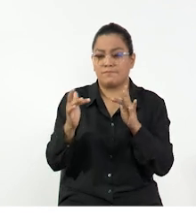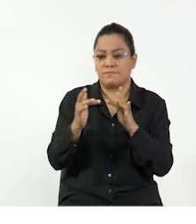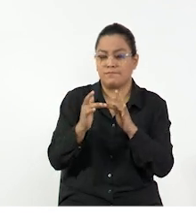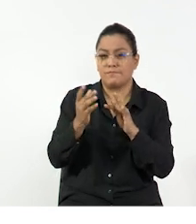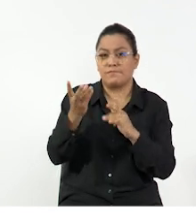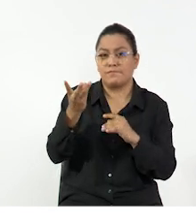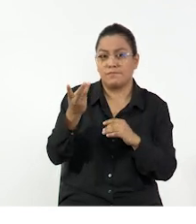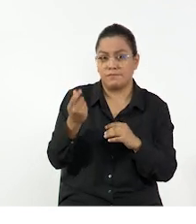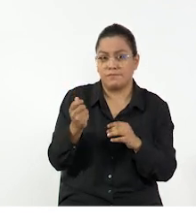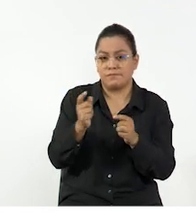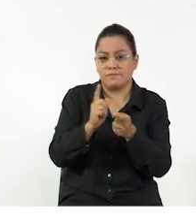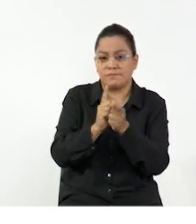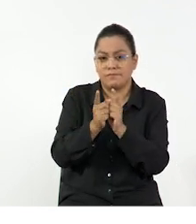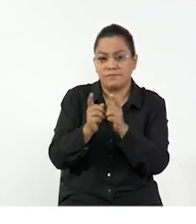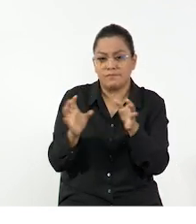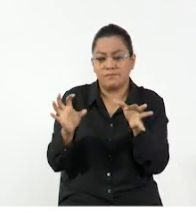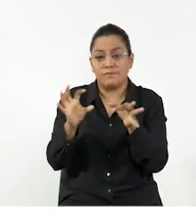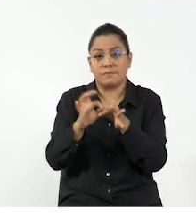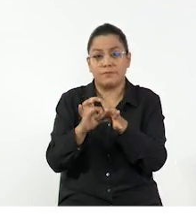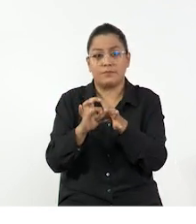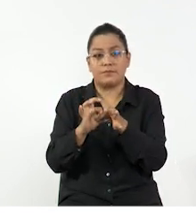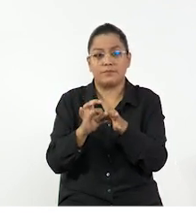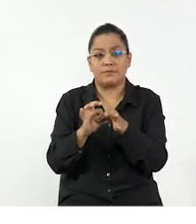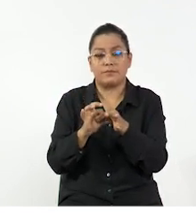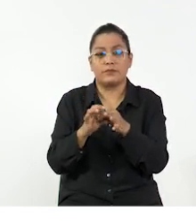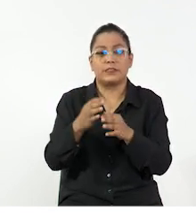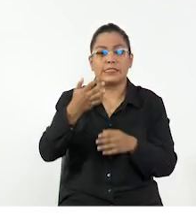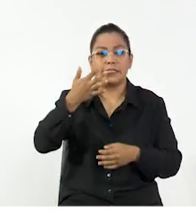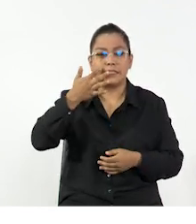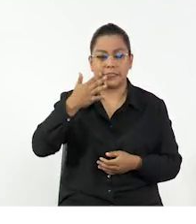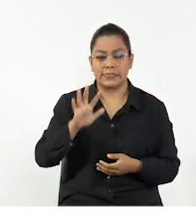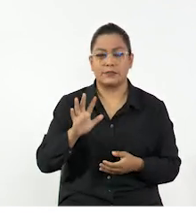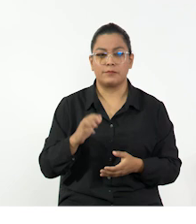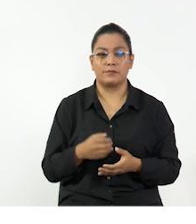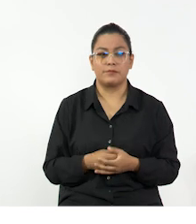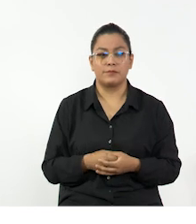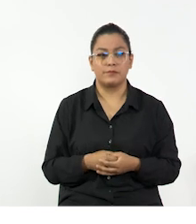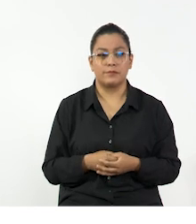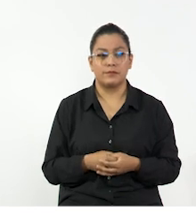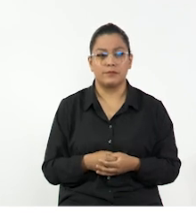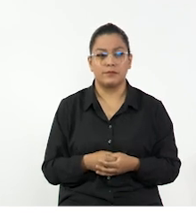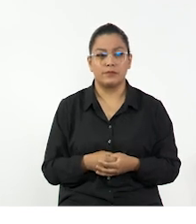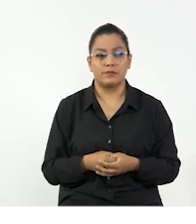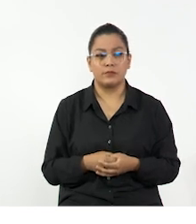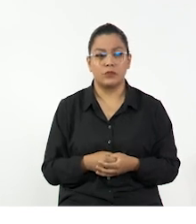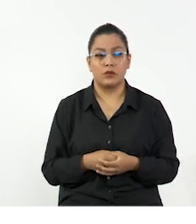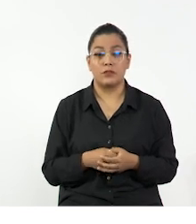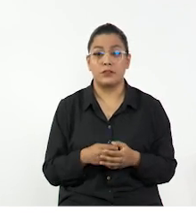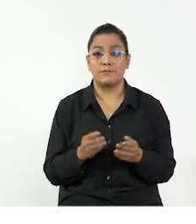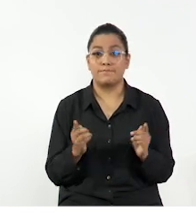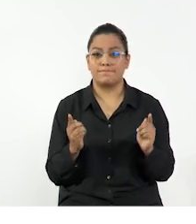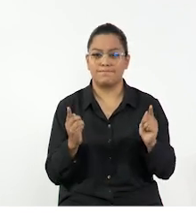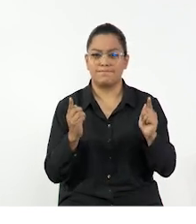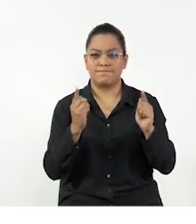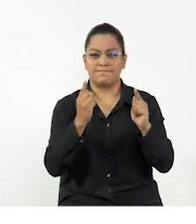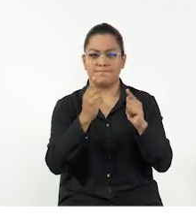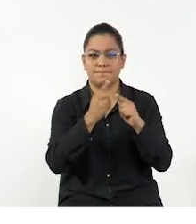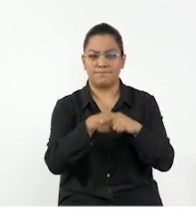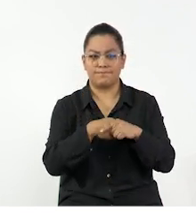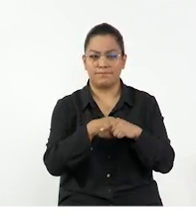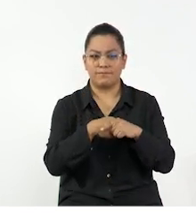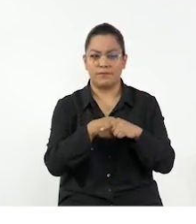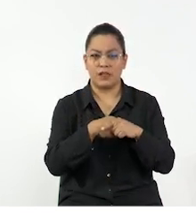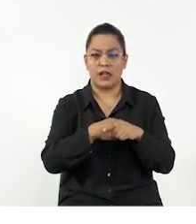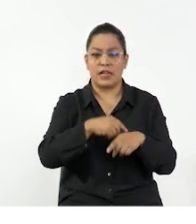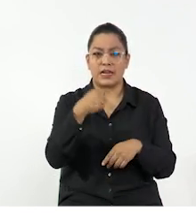relacionar los valores o las relaciones que existen entre estos números. Un ejemplo que tenemos acá es, ¿cómo podemos